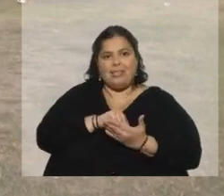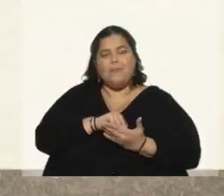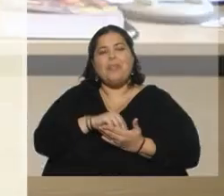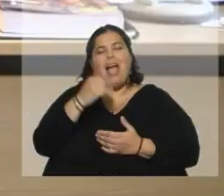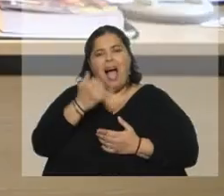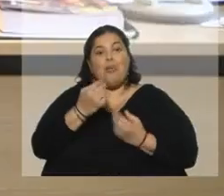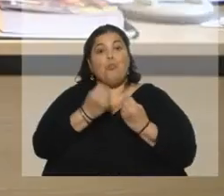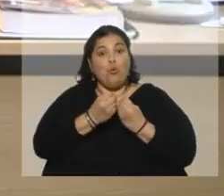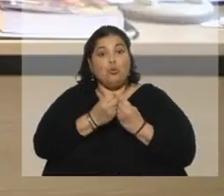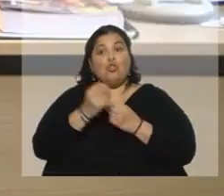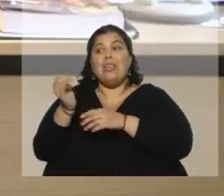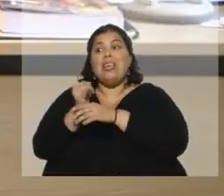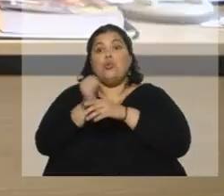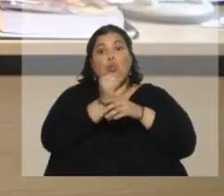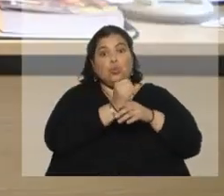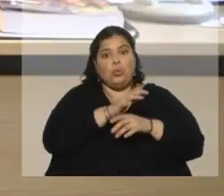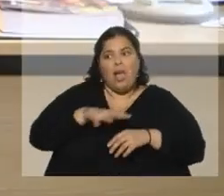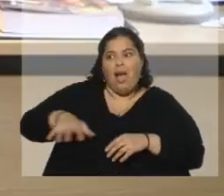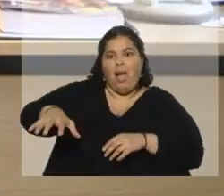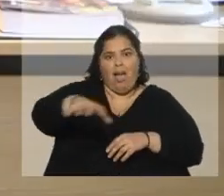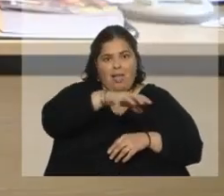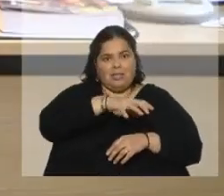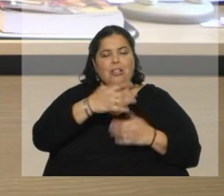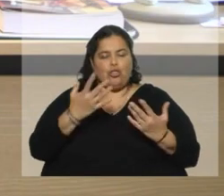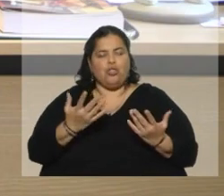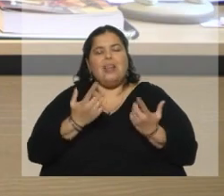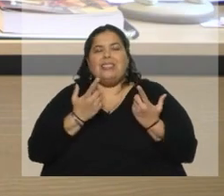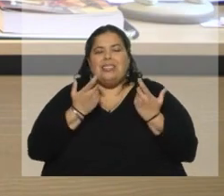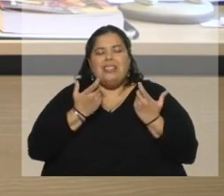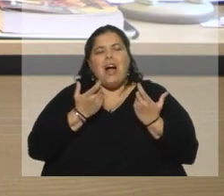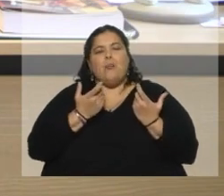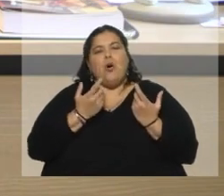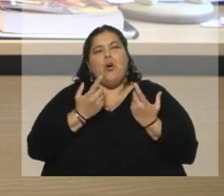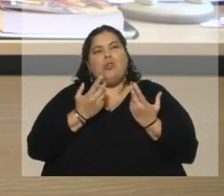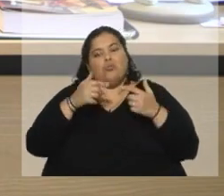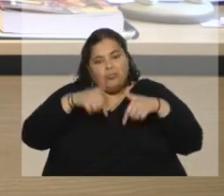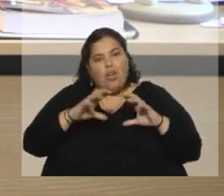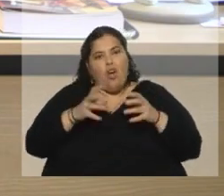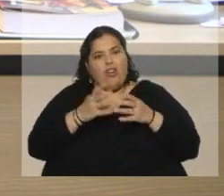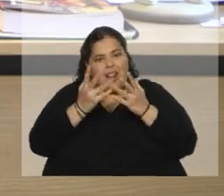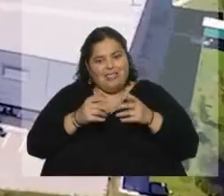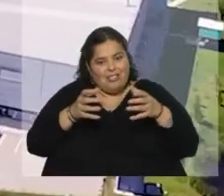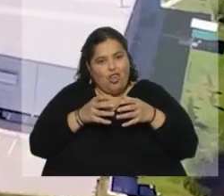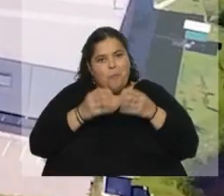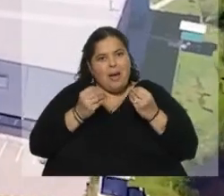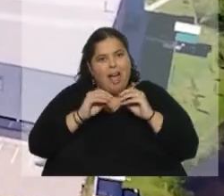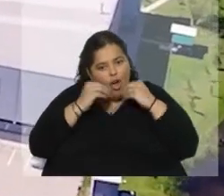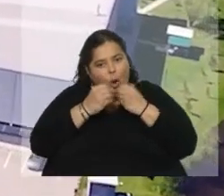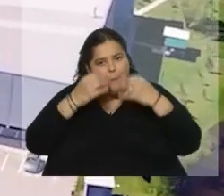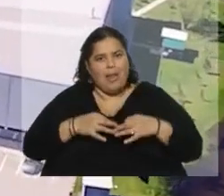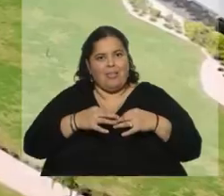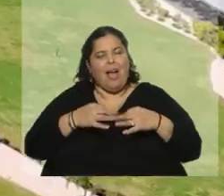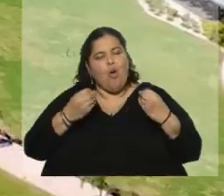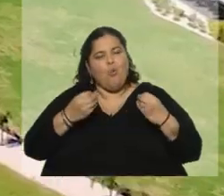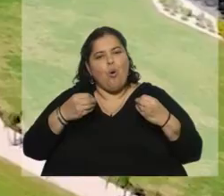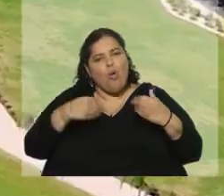industrial en Ciernes y donde es necesario este tipo de organizaciones como para completar ese camino de desarrollo. Que se extiende a lo largo